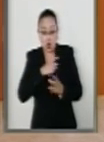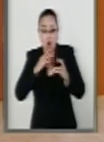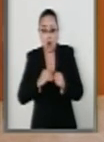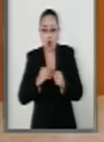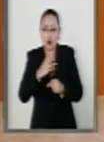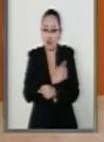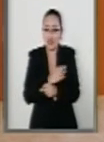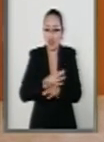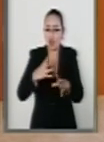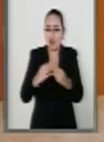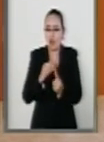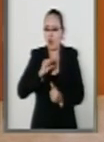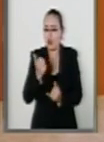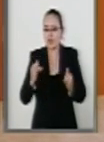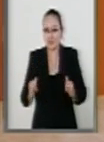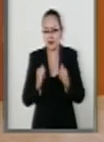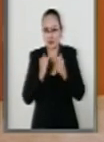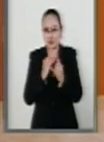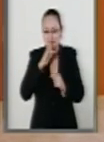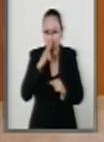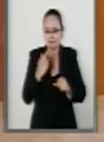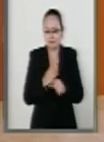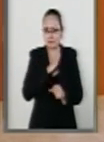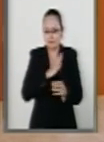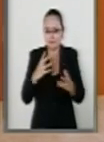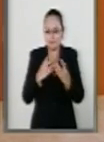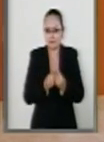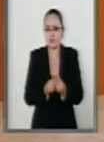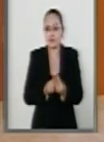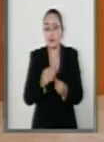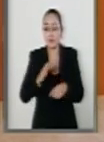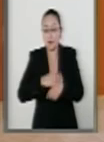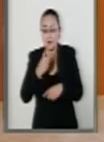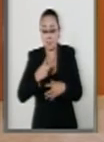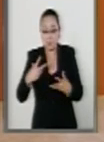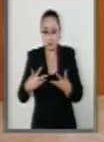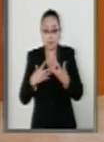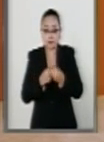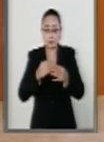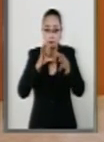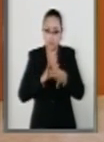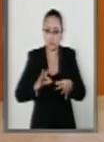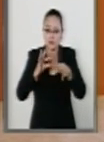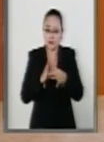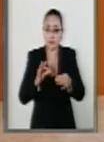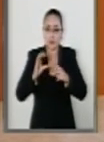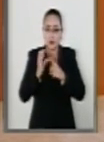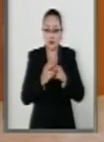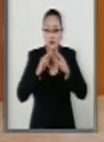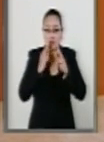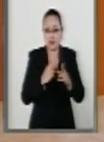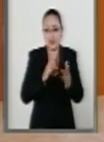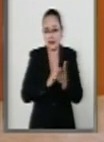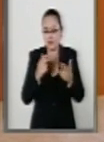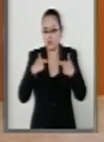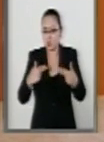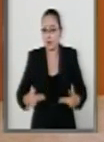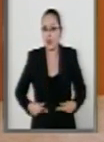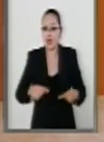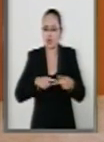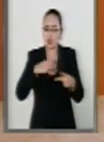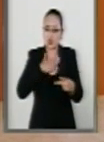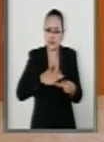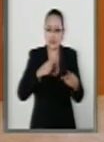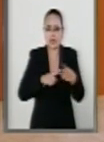instituciones competentes por lo anteriormente expuesto las comisiones unidas de derechos humanos de